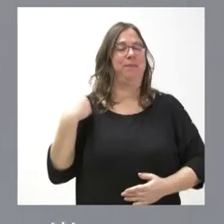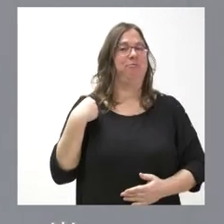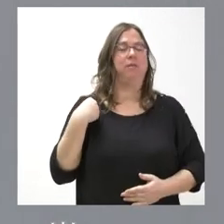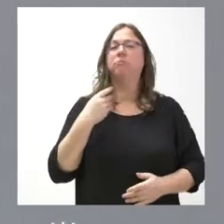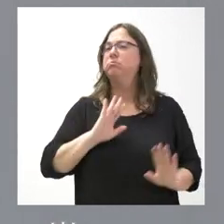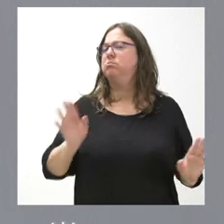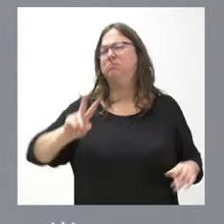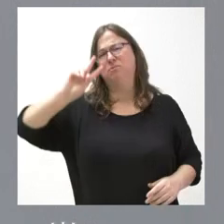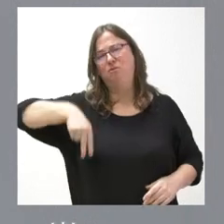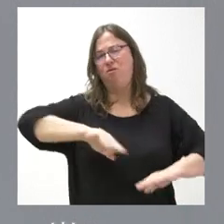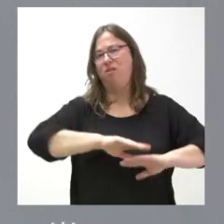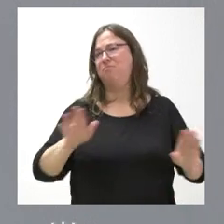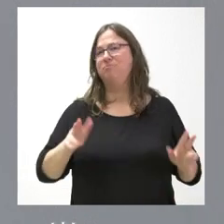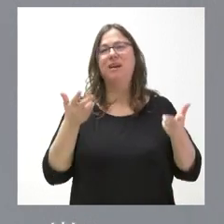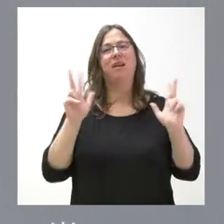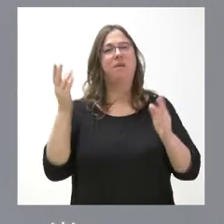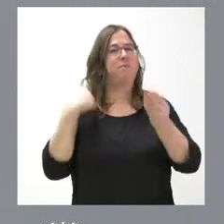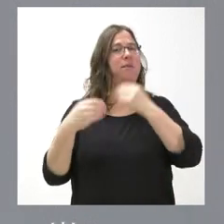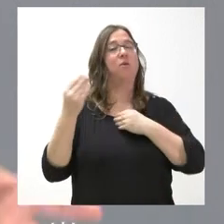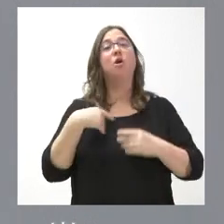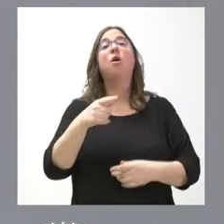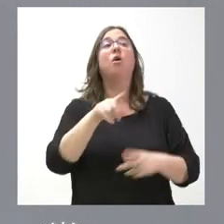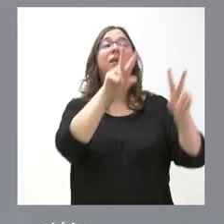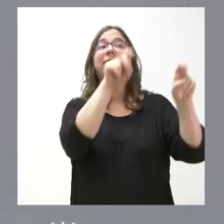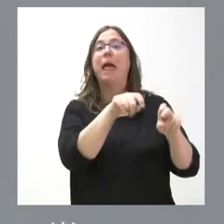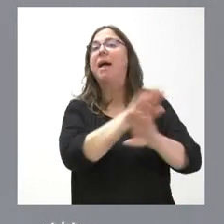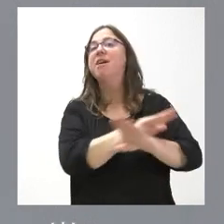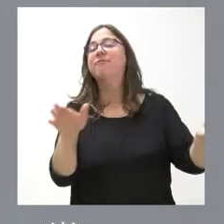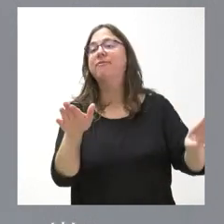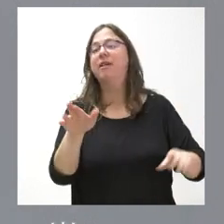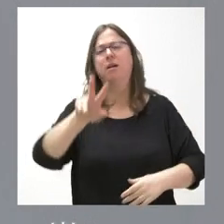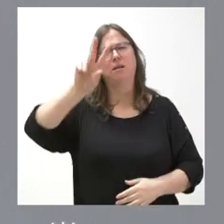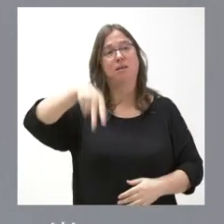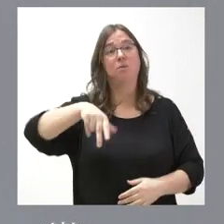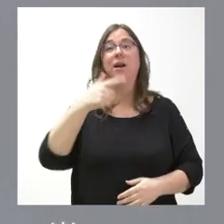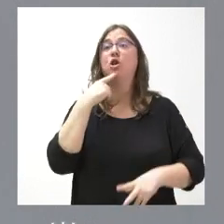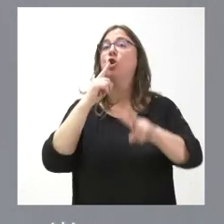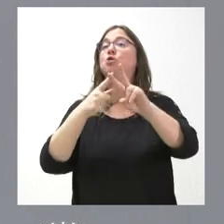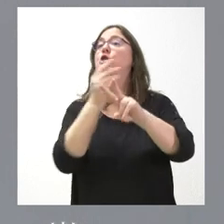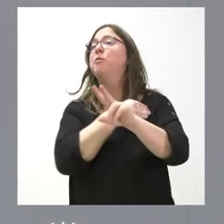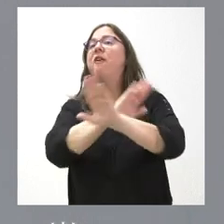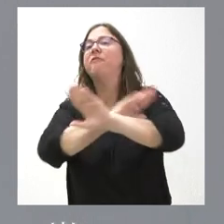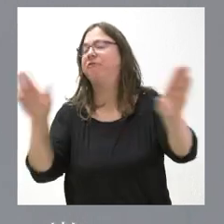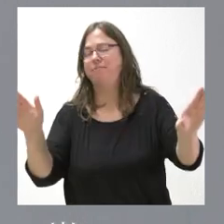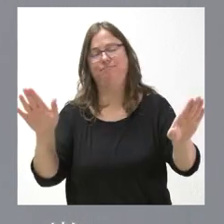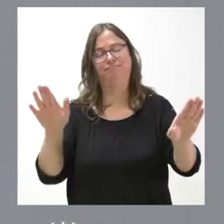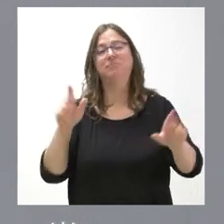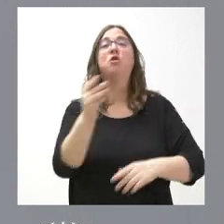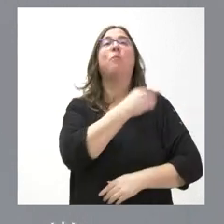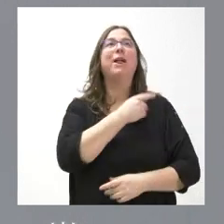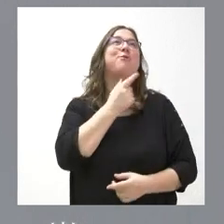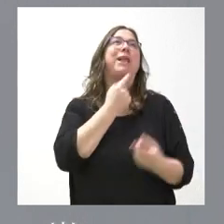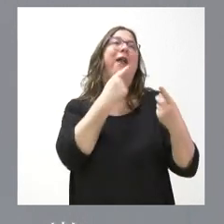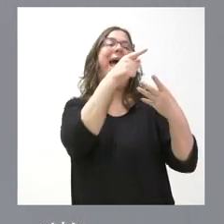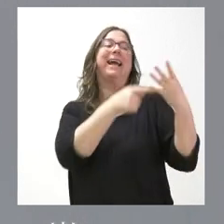tienen que preguntar y decirles que dejen de preguntar sobre nuestros socios y que empiecen a preguntar sobre aquello que me gustaría